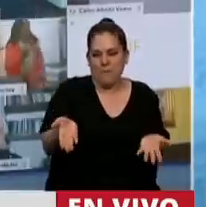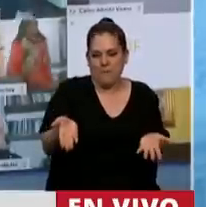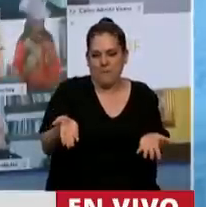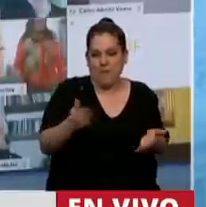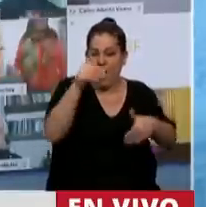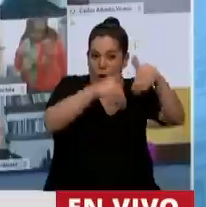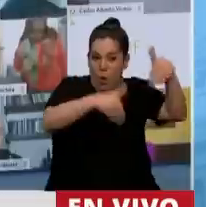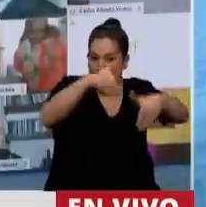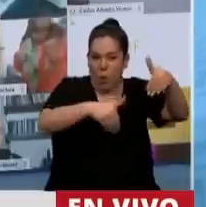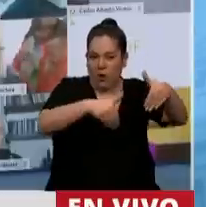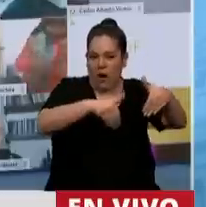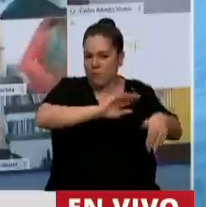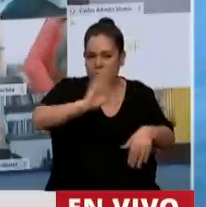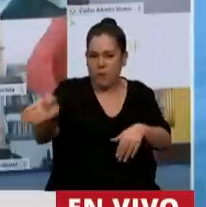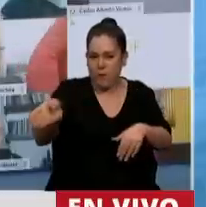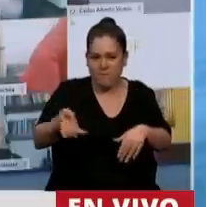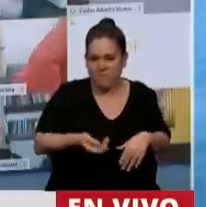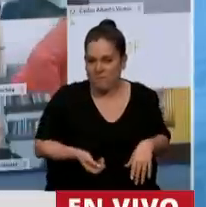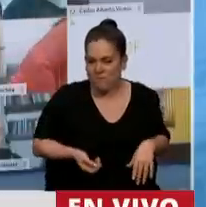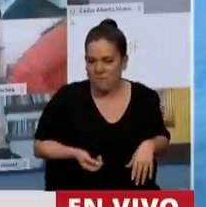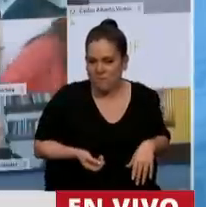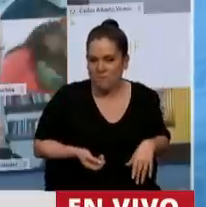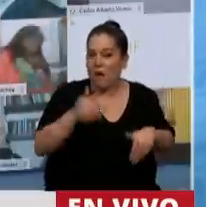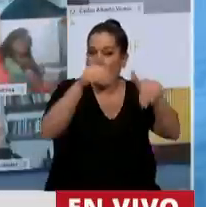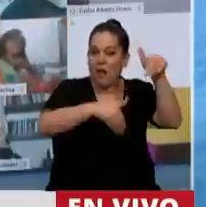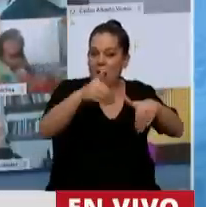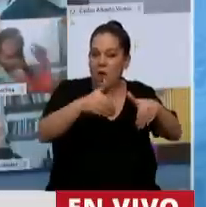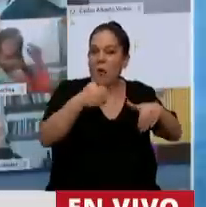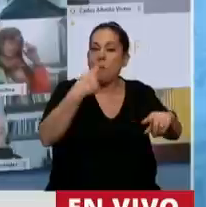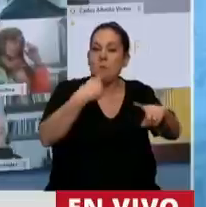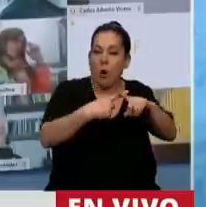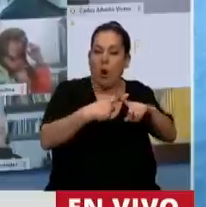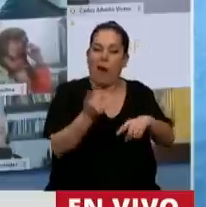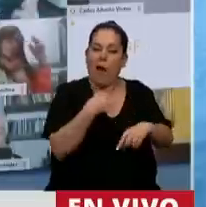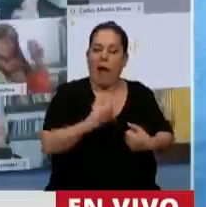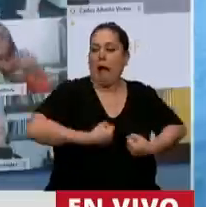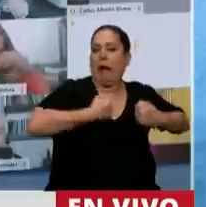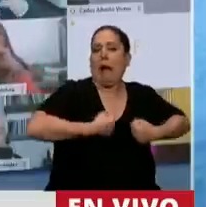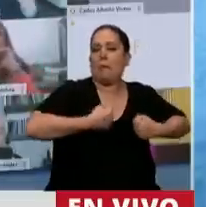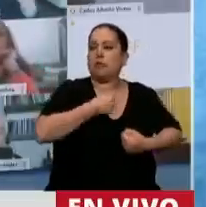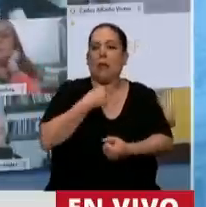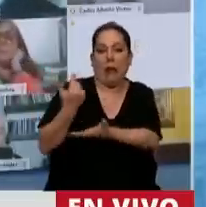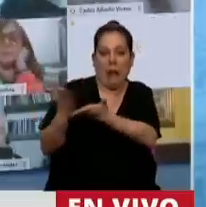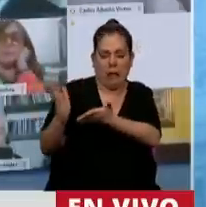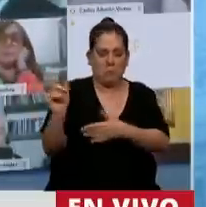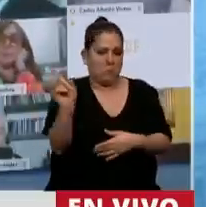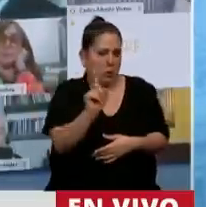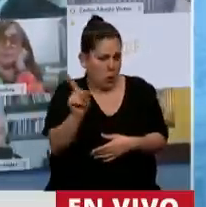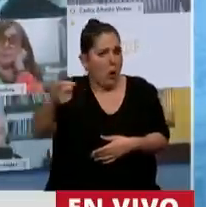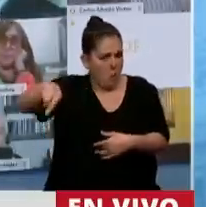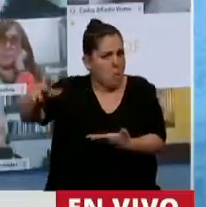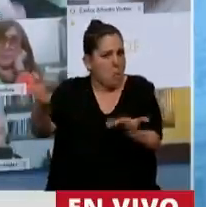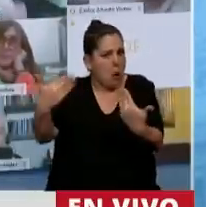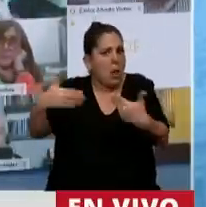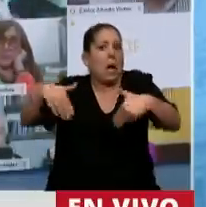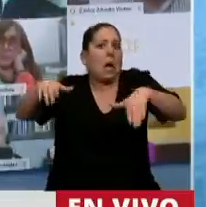Y fueron derrotados en las urnas. No por un capricho. Podrían haber ganado una nueva